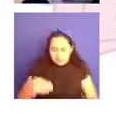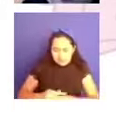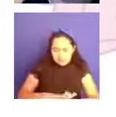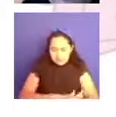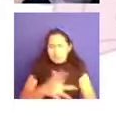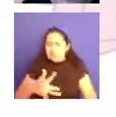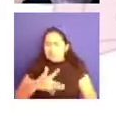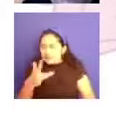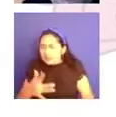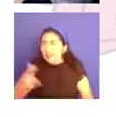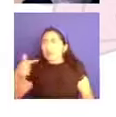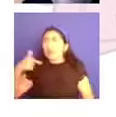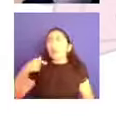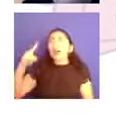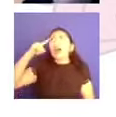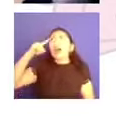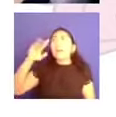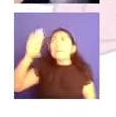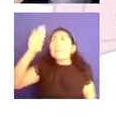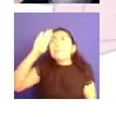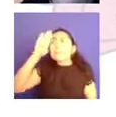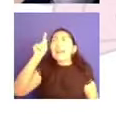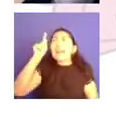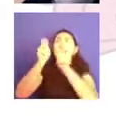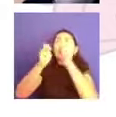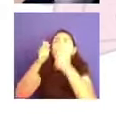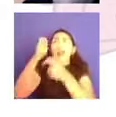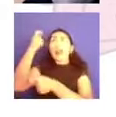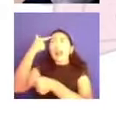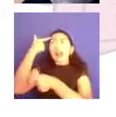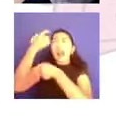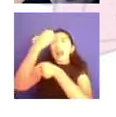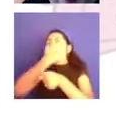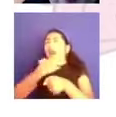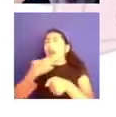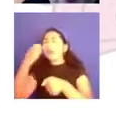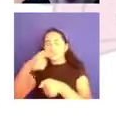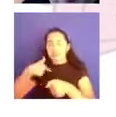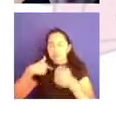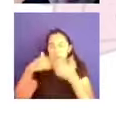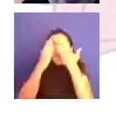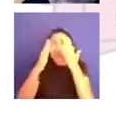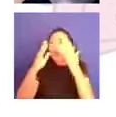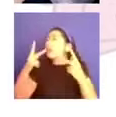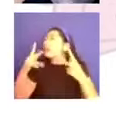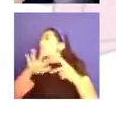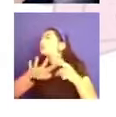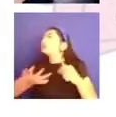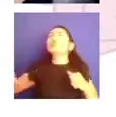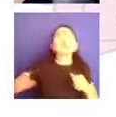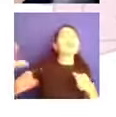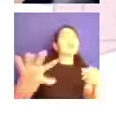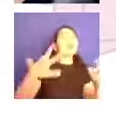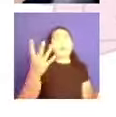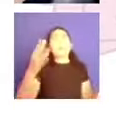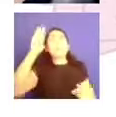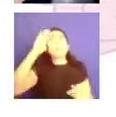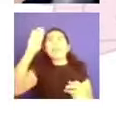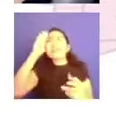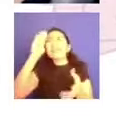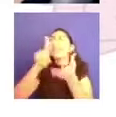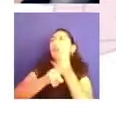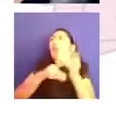pensamientos, ¿no?, toda esta visión, toda esta manera de ver el mundo. Y aquí entramos al tercer